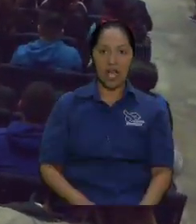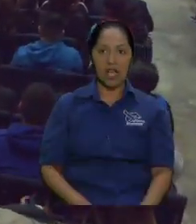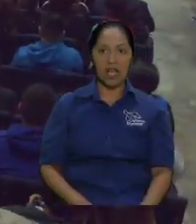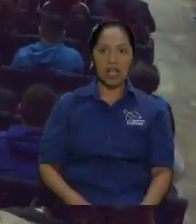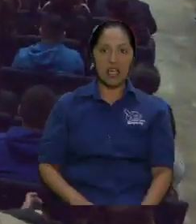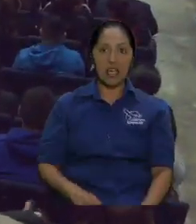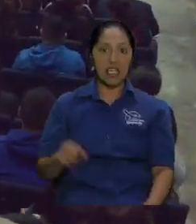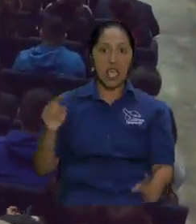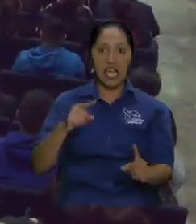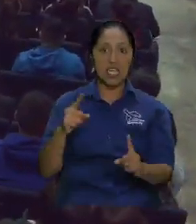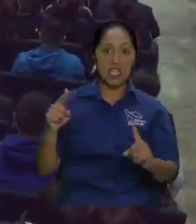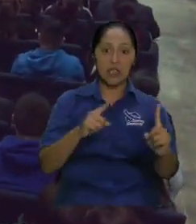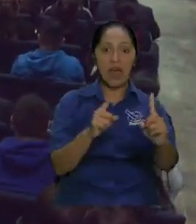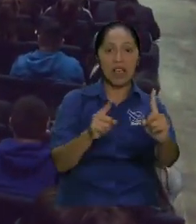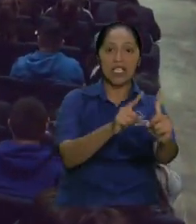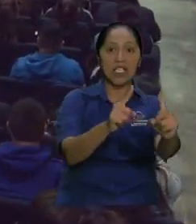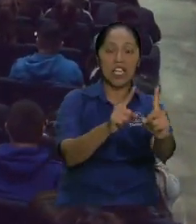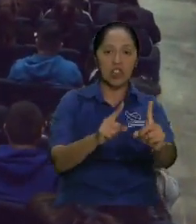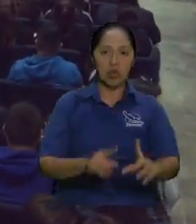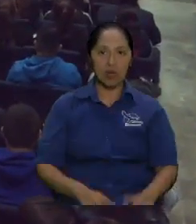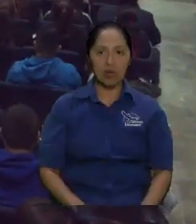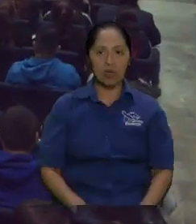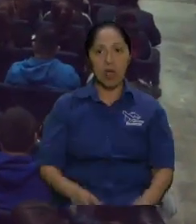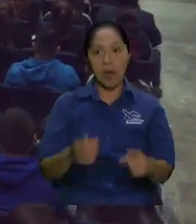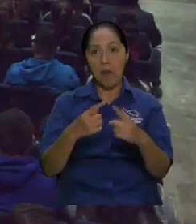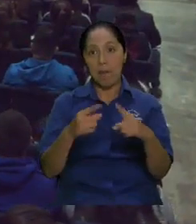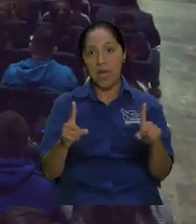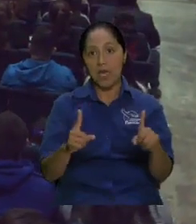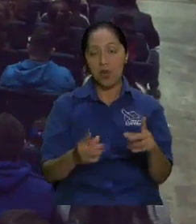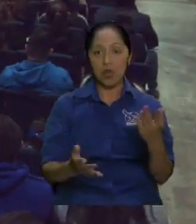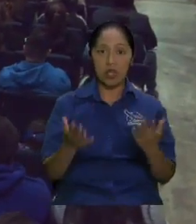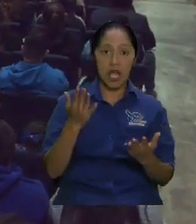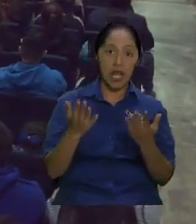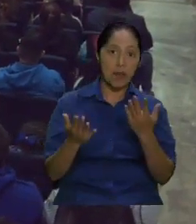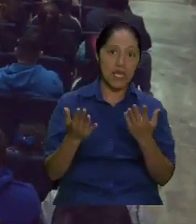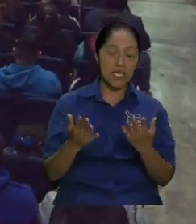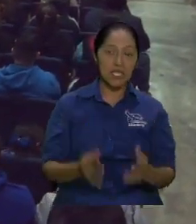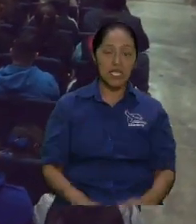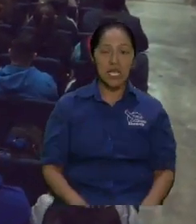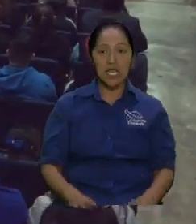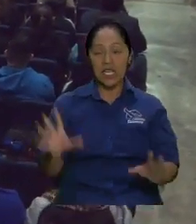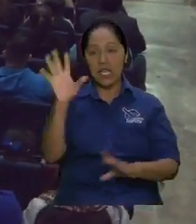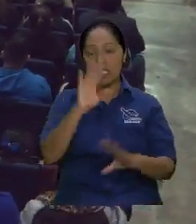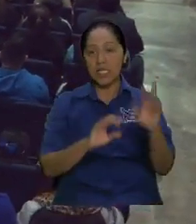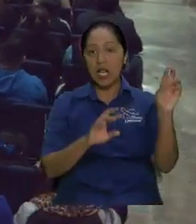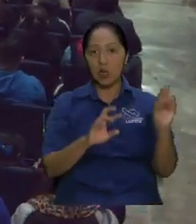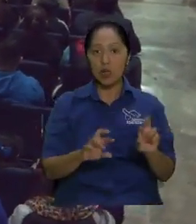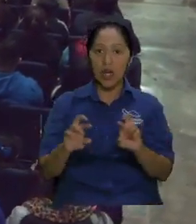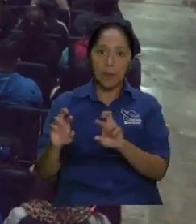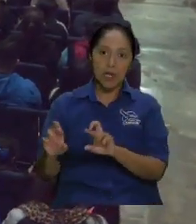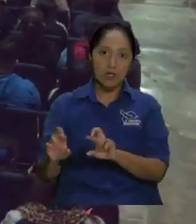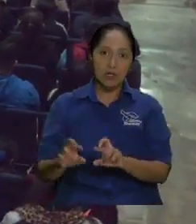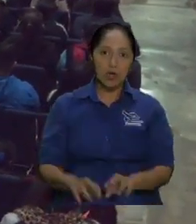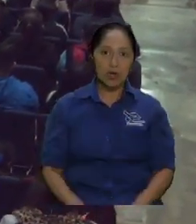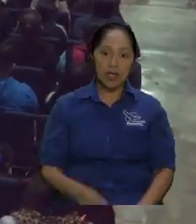y entonces si es un hermano que es la primera vez que dirige pero que Dios lo quiere usar ¿qué?